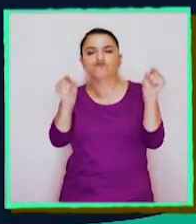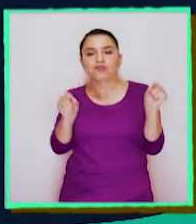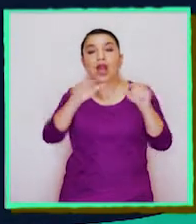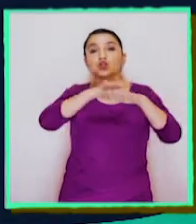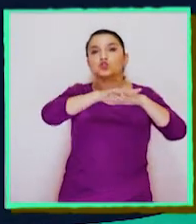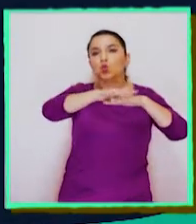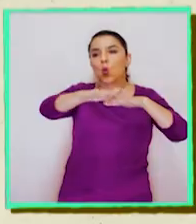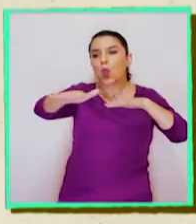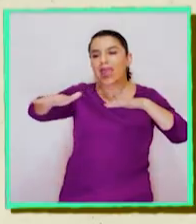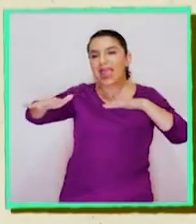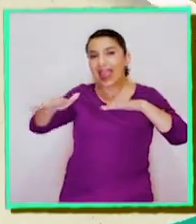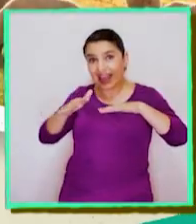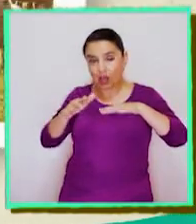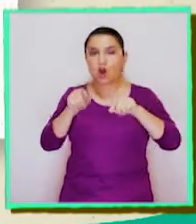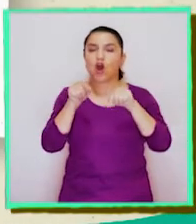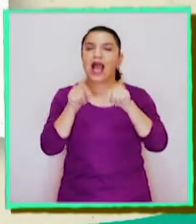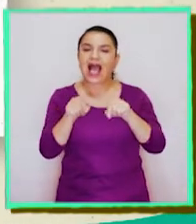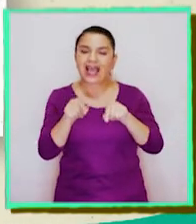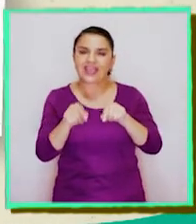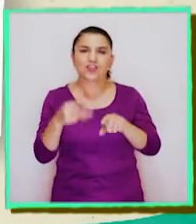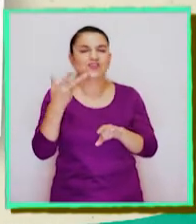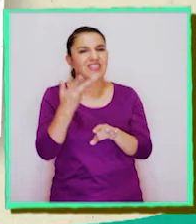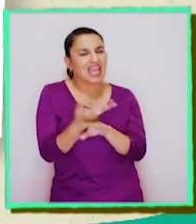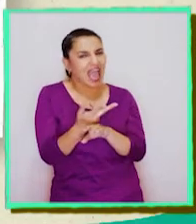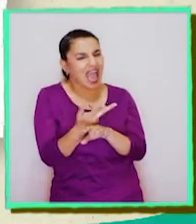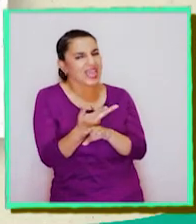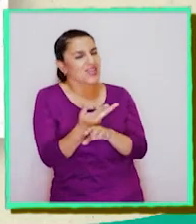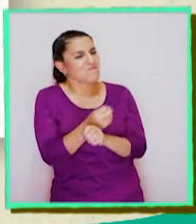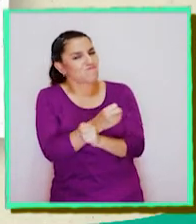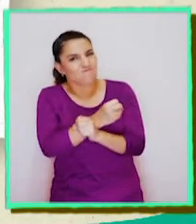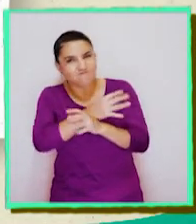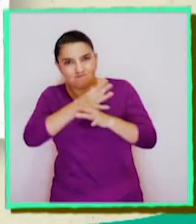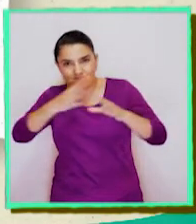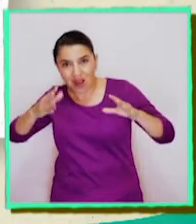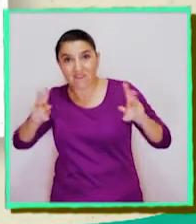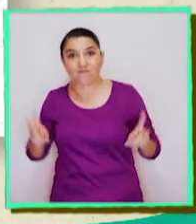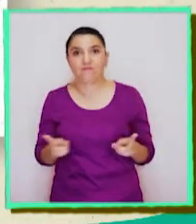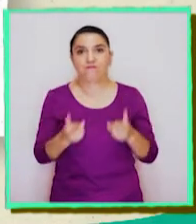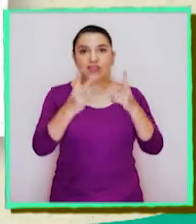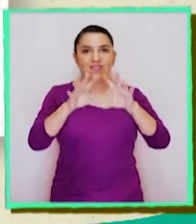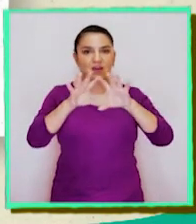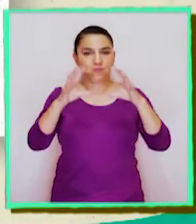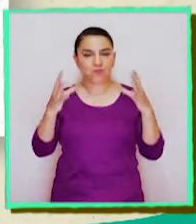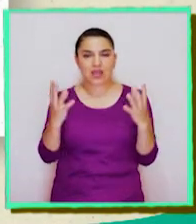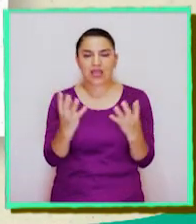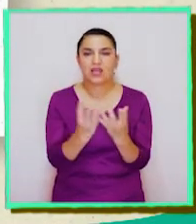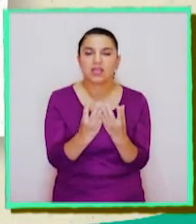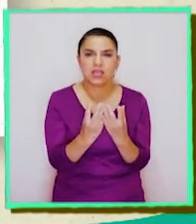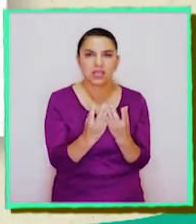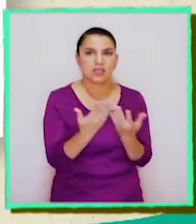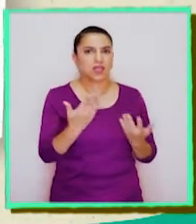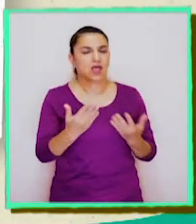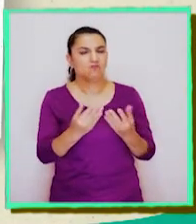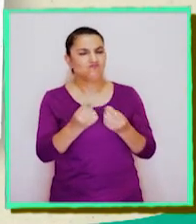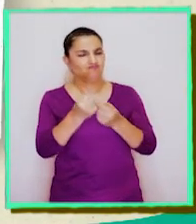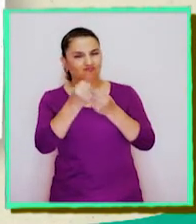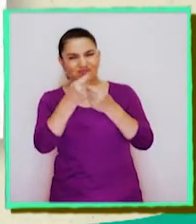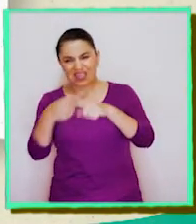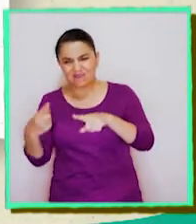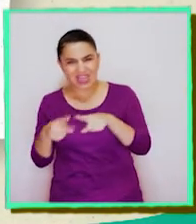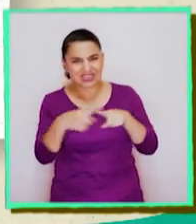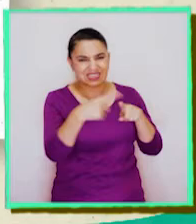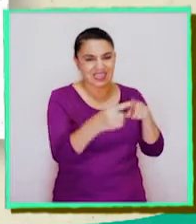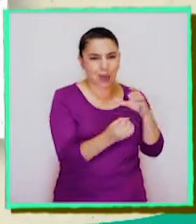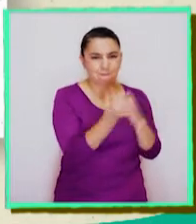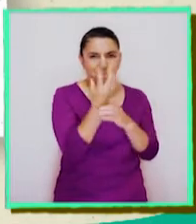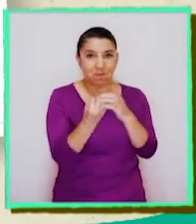denomina suelo. Es en el suelo donde se desarrolla gran parte de la vida en nuestro planeta, habitado por una gran diversidad